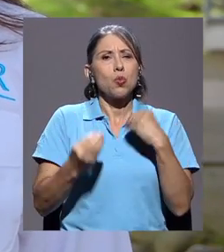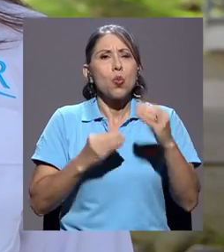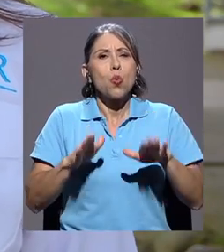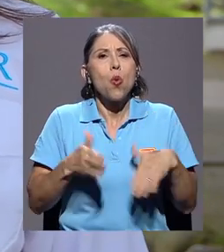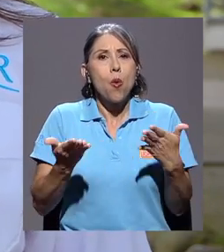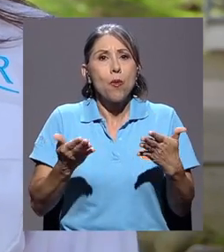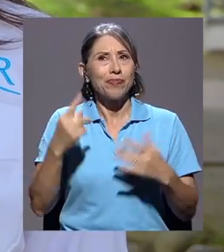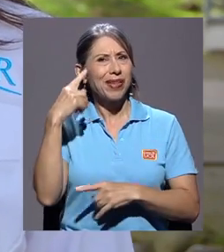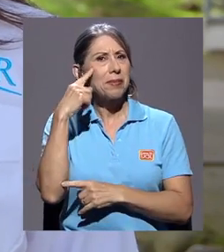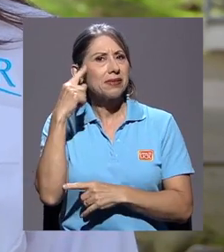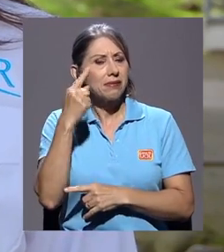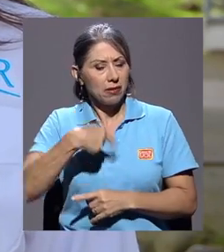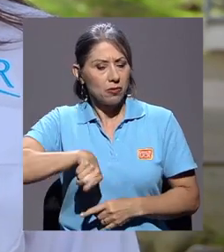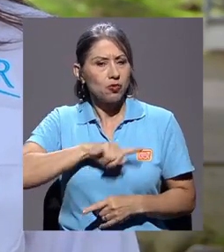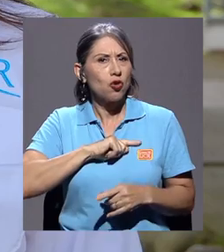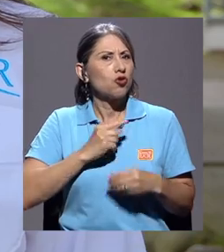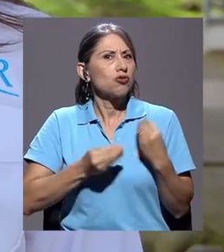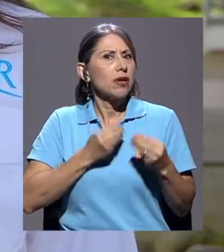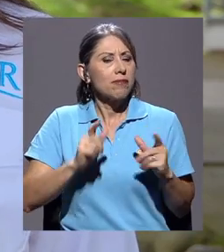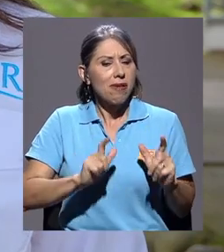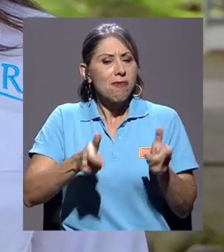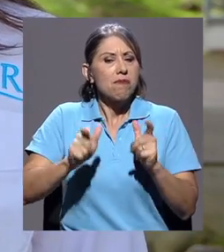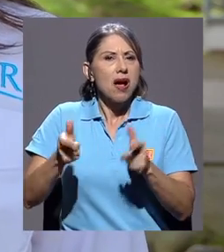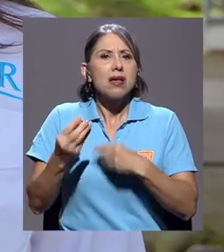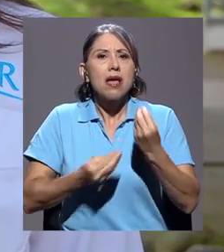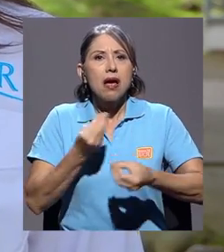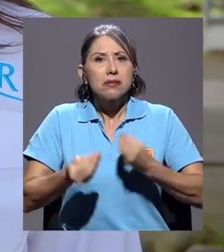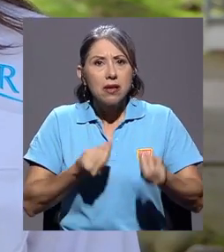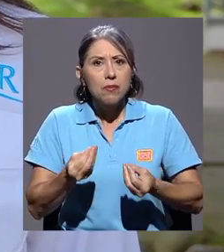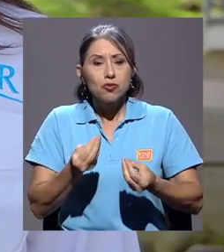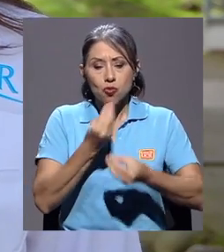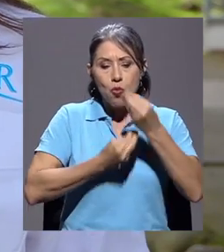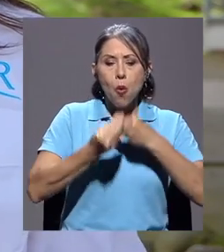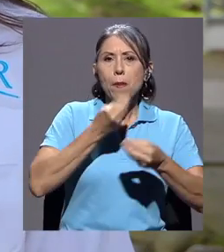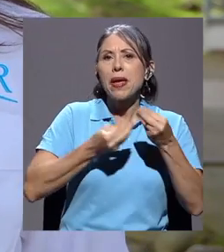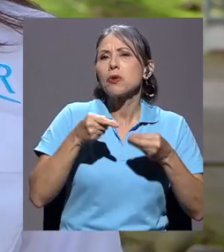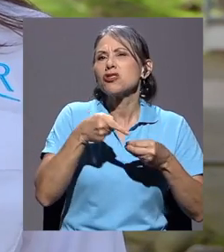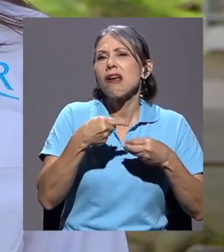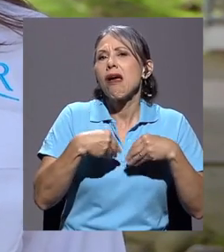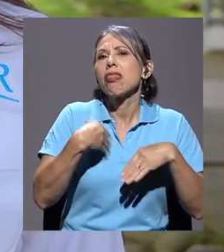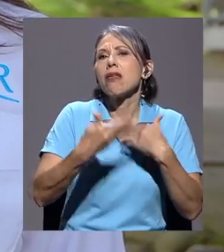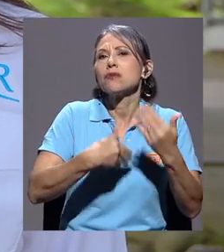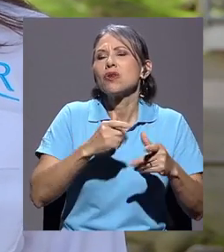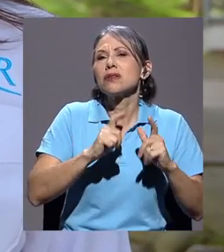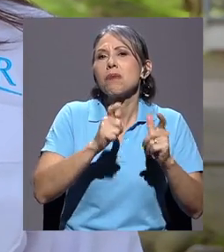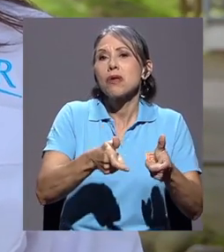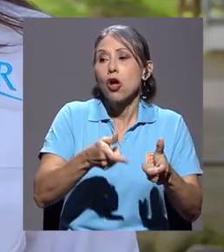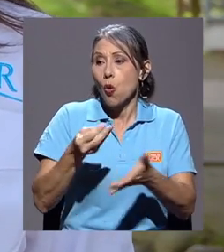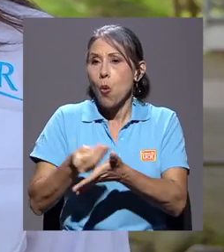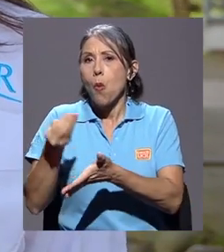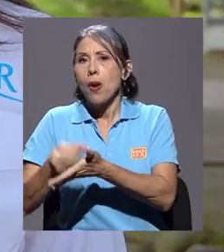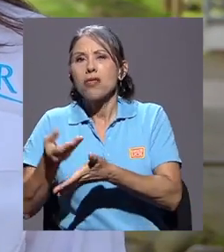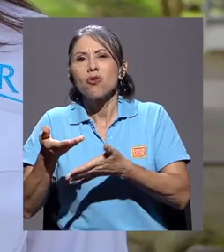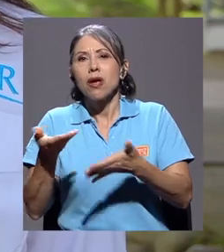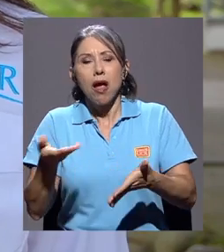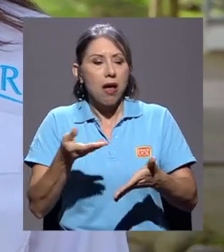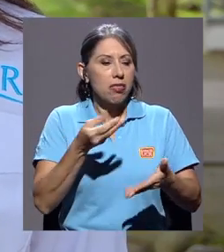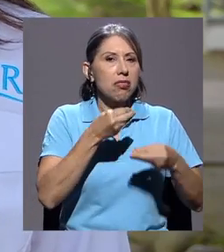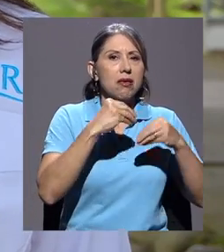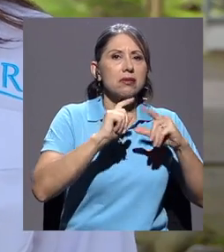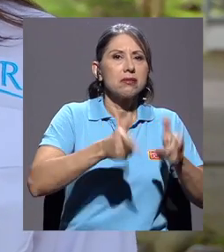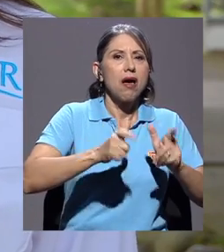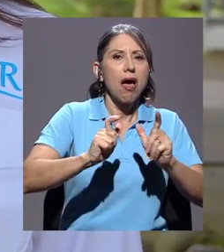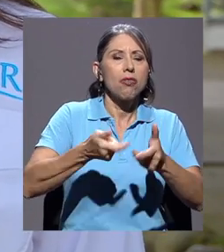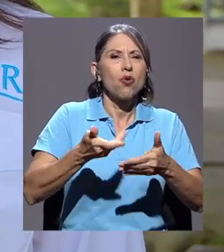residuos, qué hacemos con lo que comemos, qué es lo que estamos comprando y qué es lo que estamos desechando. Creo que realmente ese es el